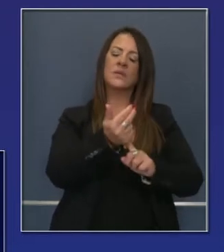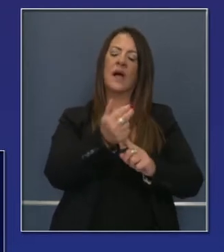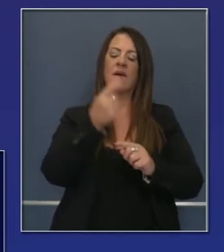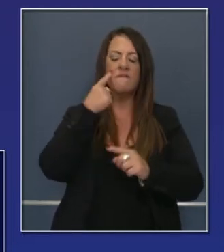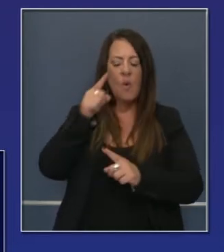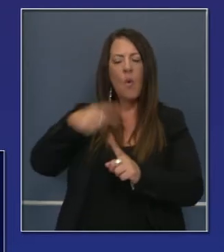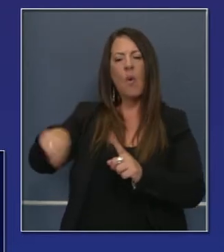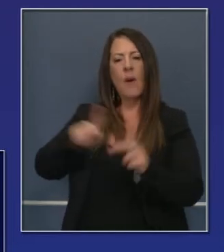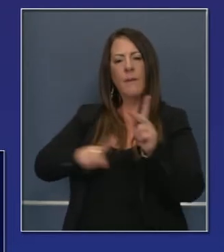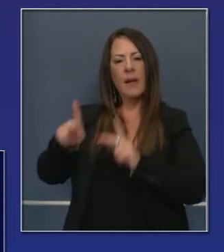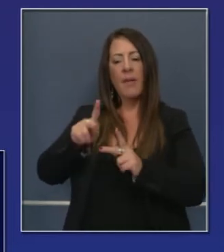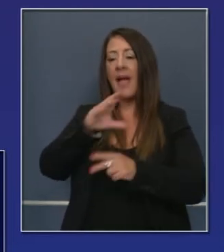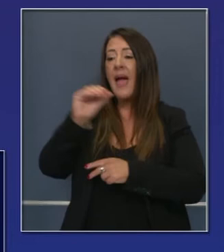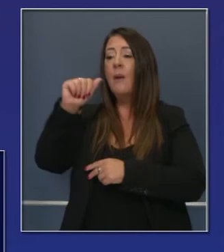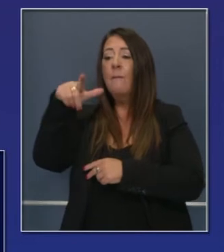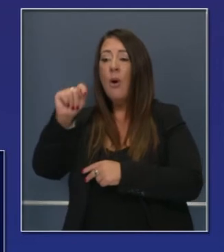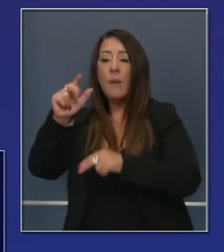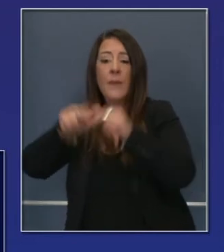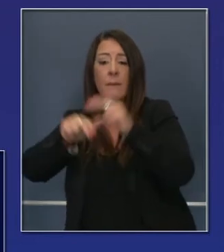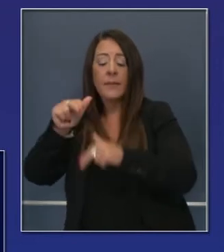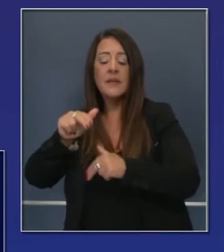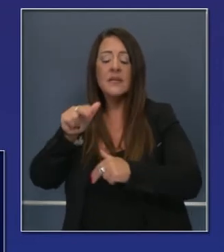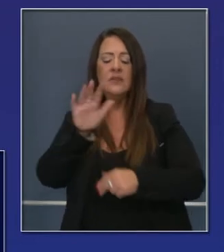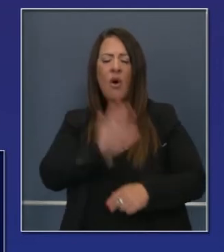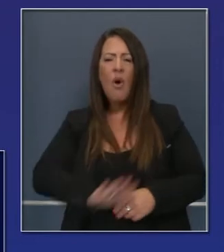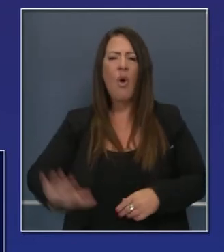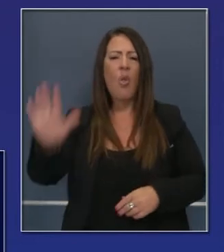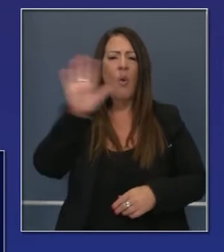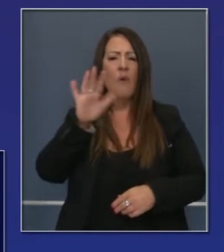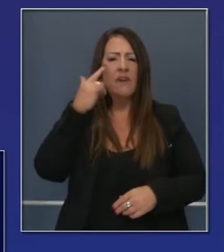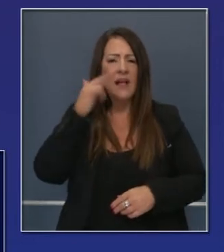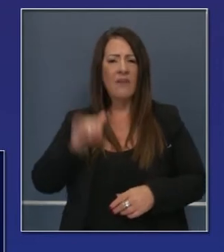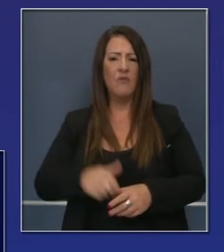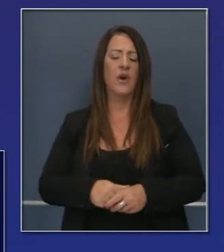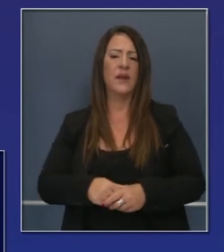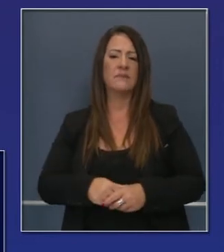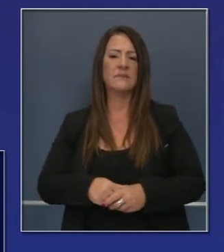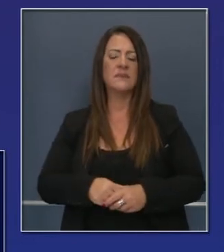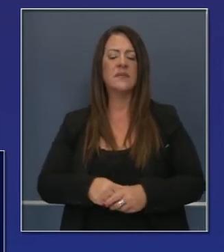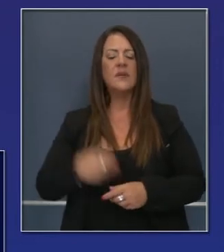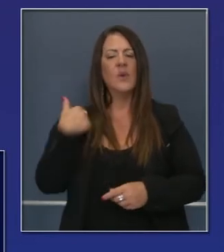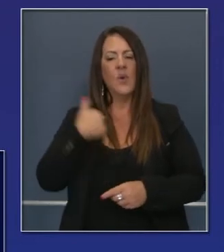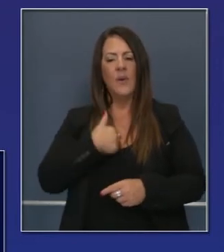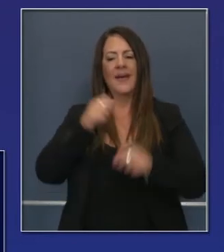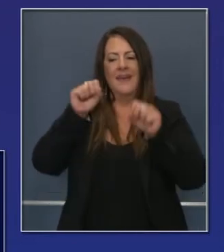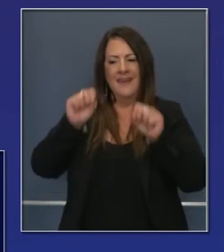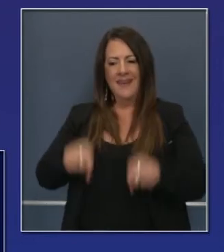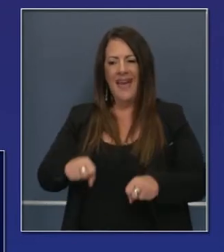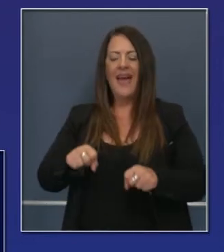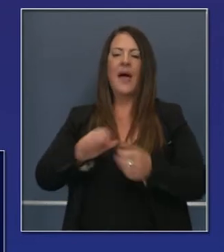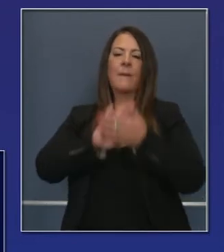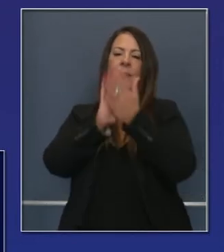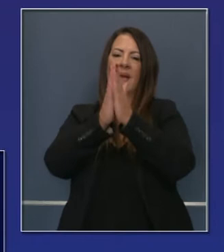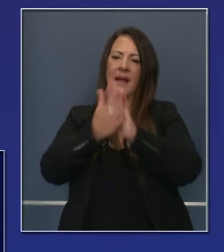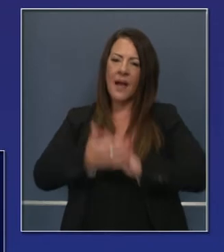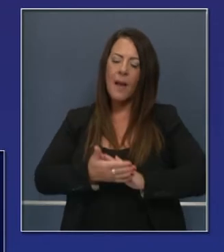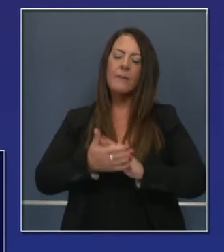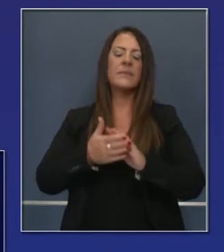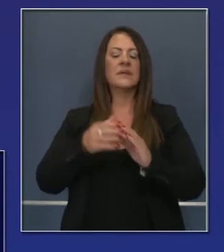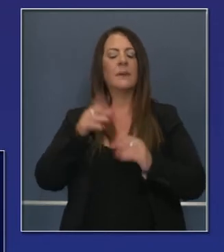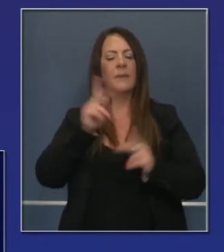hoteles y moteles y también edificios de apartamentos en todo el estado para convertirlos de ser